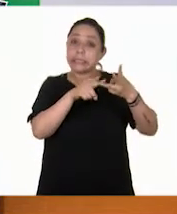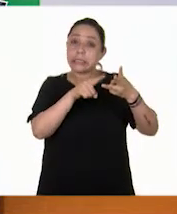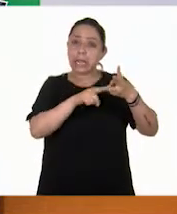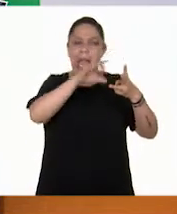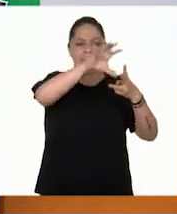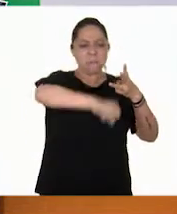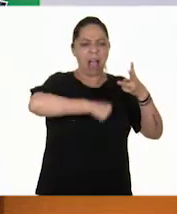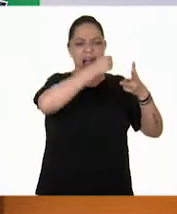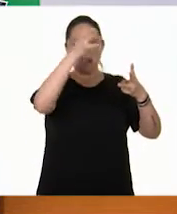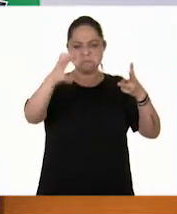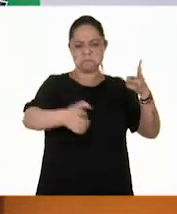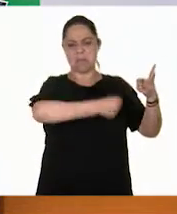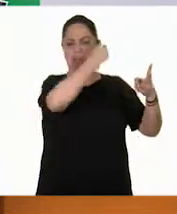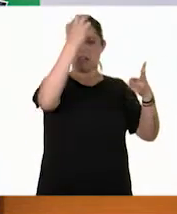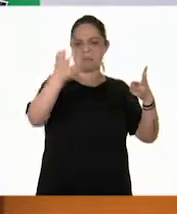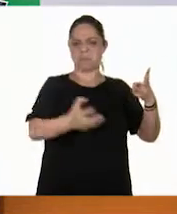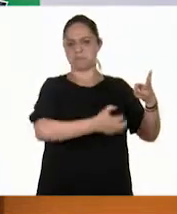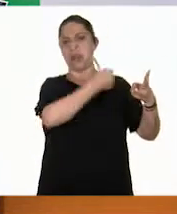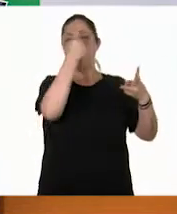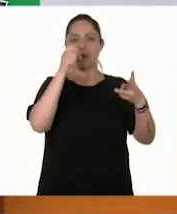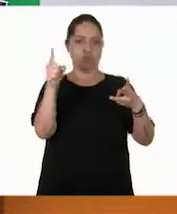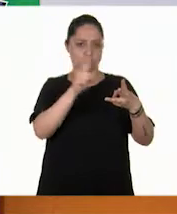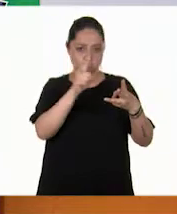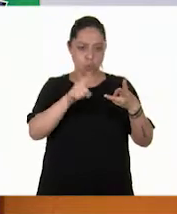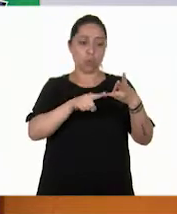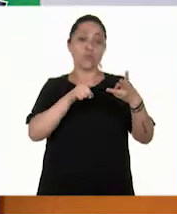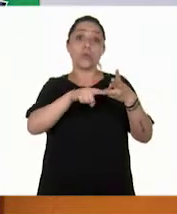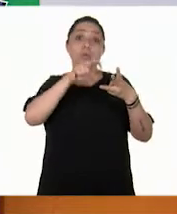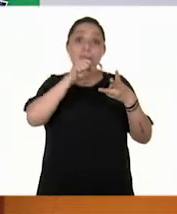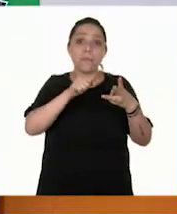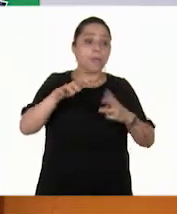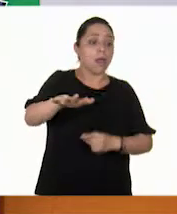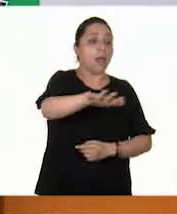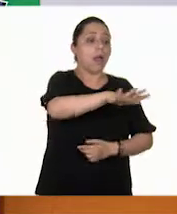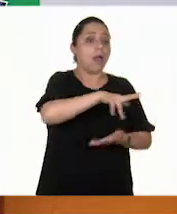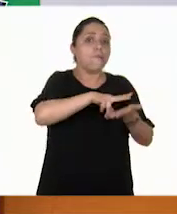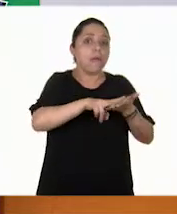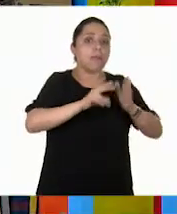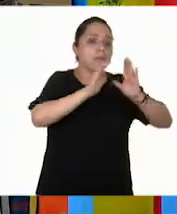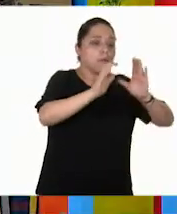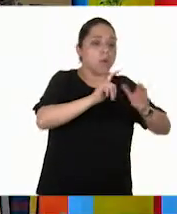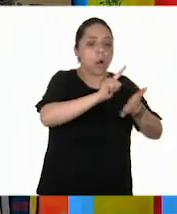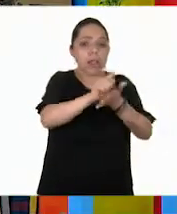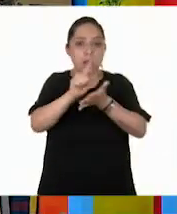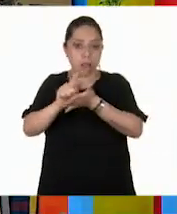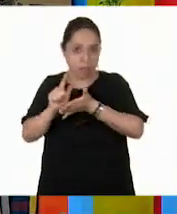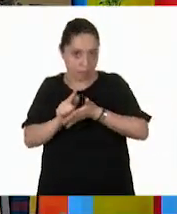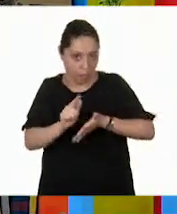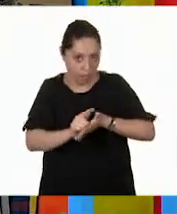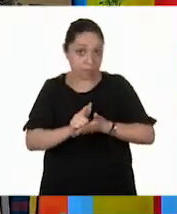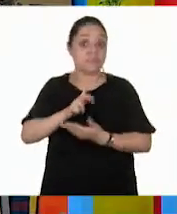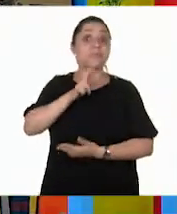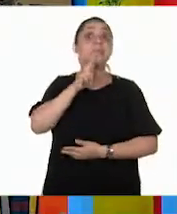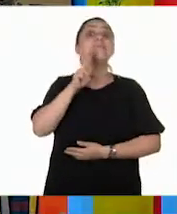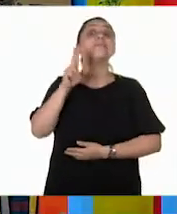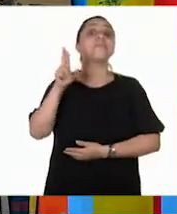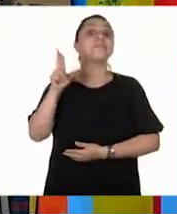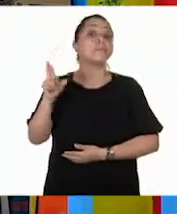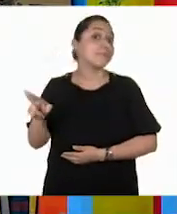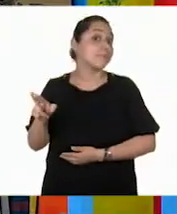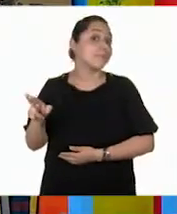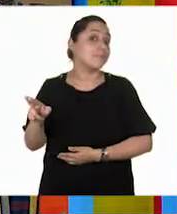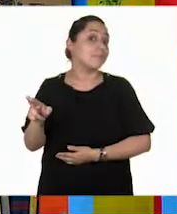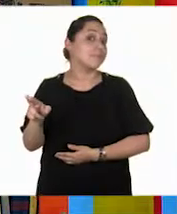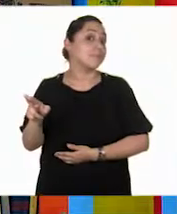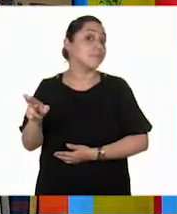arrancarlas y, sobre todo, mantener limpias las áreas verdes. Y la respuesta es...